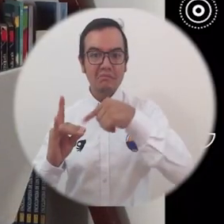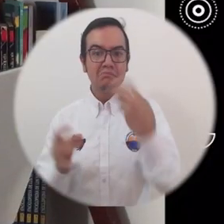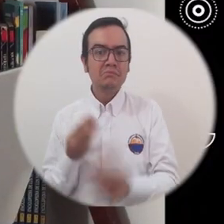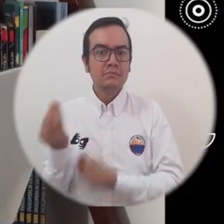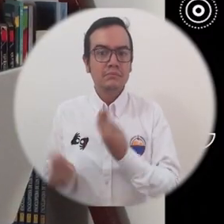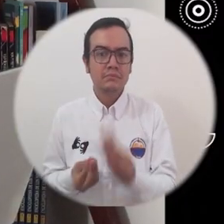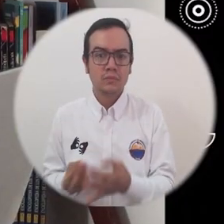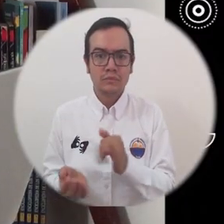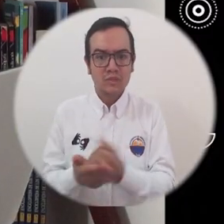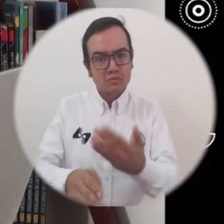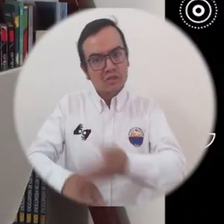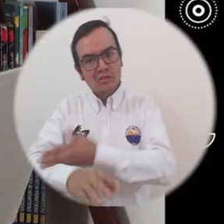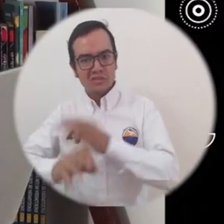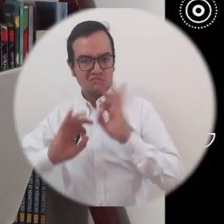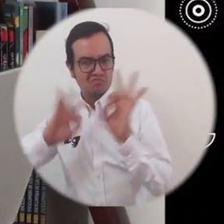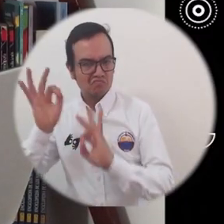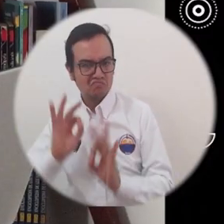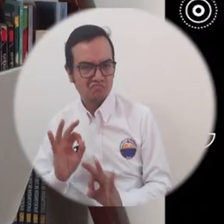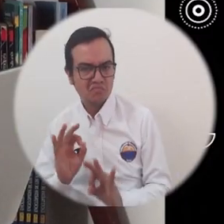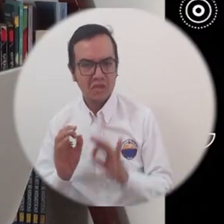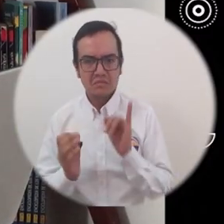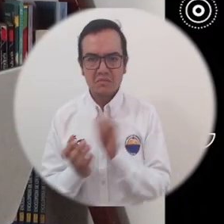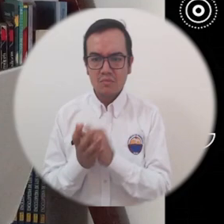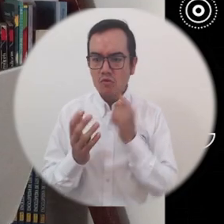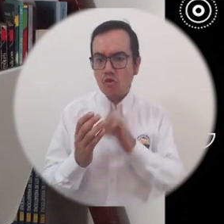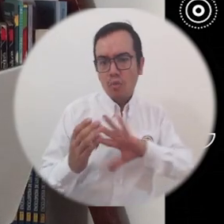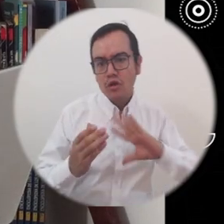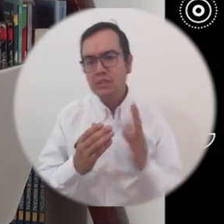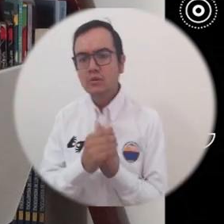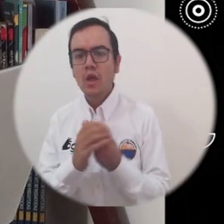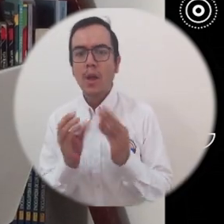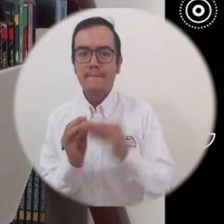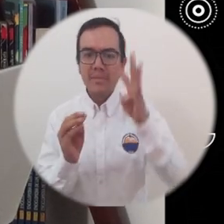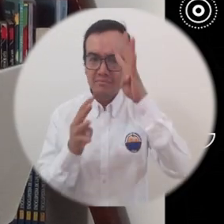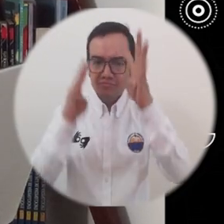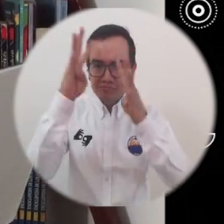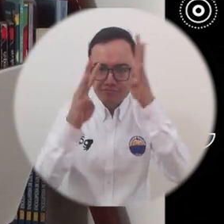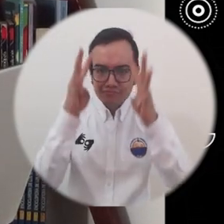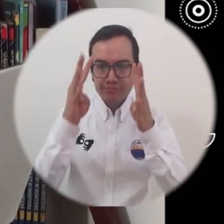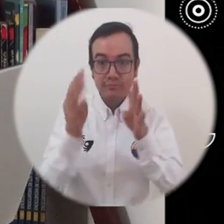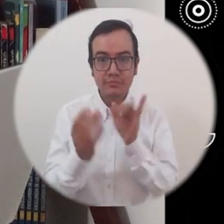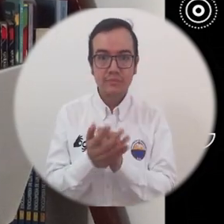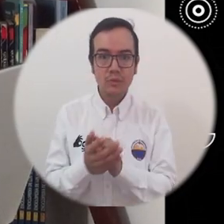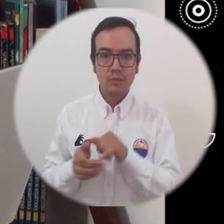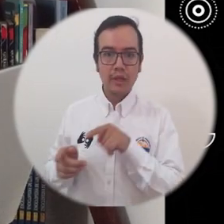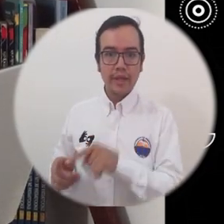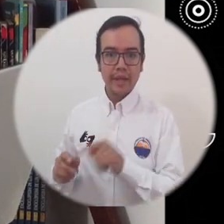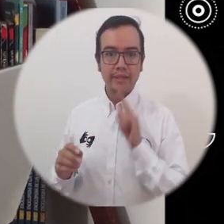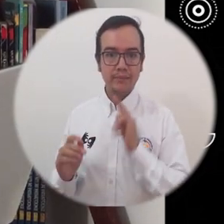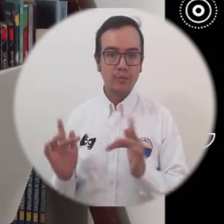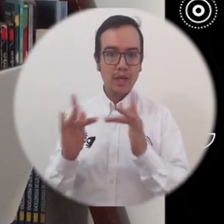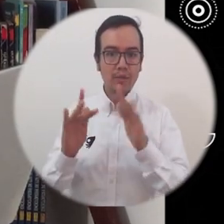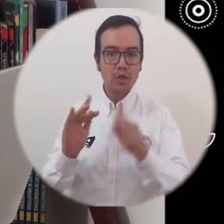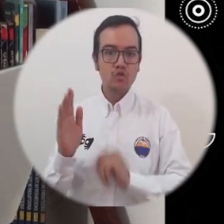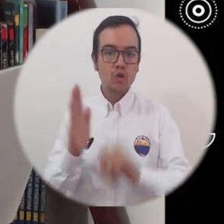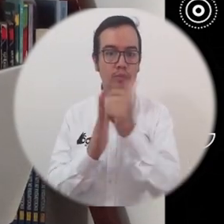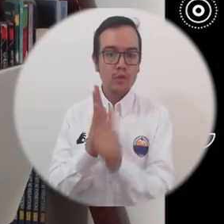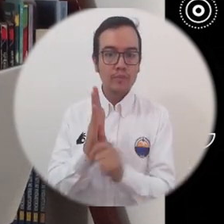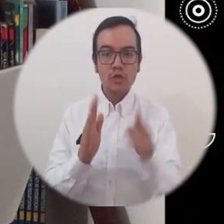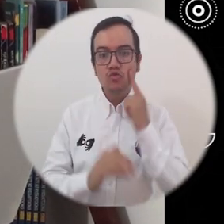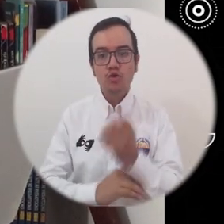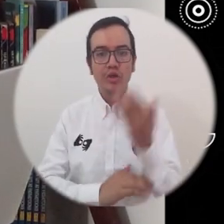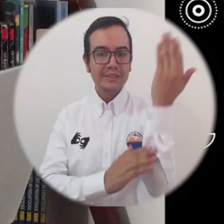Unimagdalena ha venido preparándose y construyéndose como una universidad incluyente e innovadora por eso desde el programa de cine y